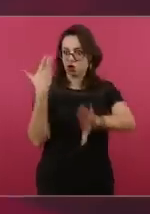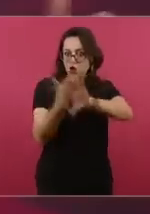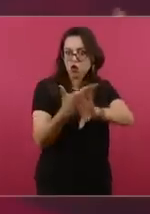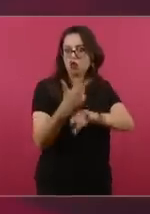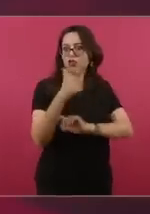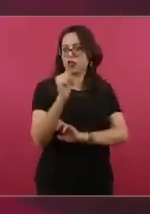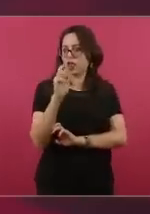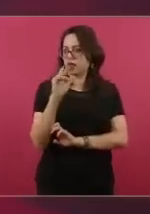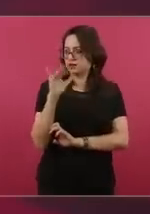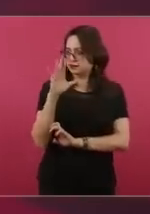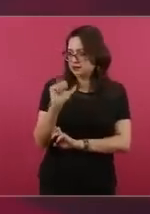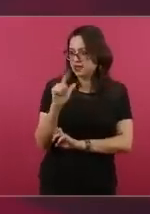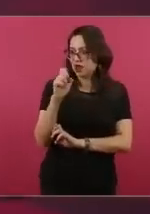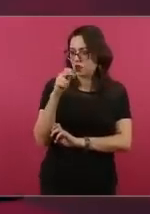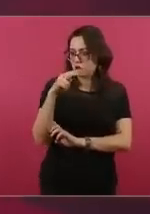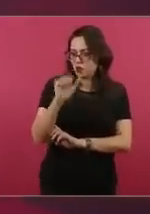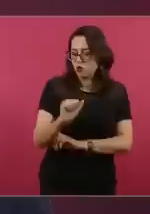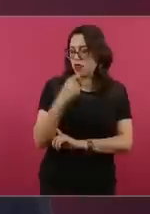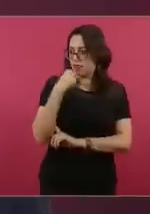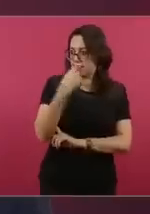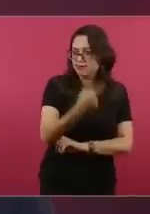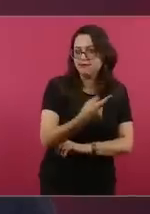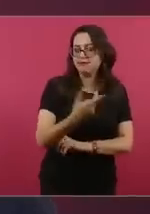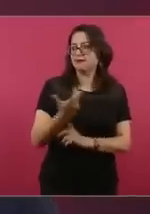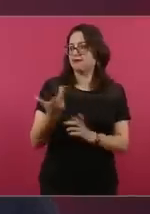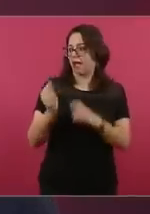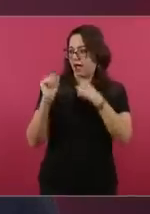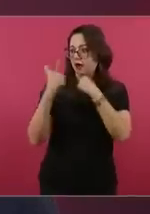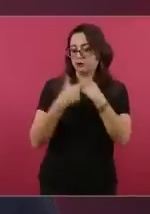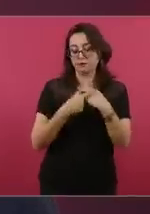¿Prefieren guardar silencio?